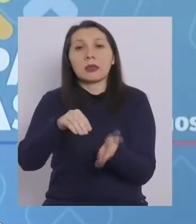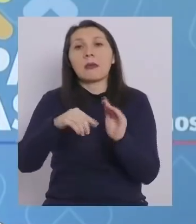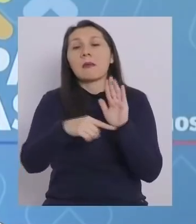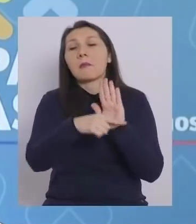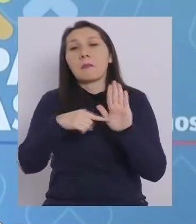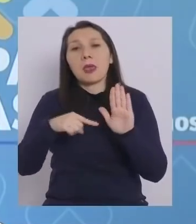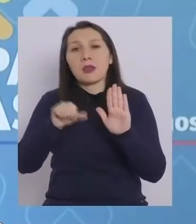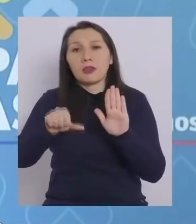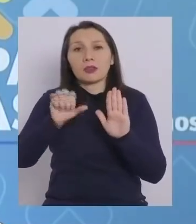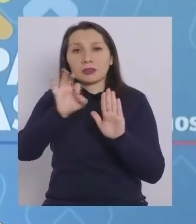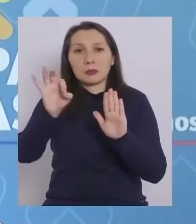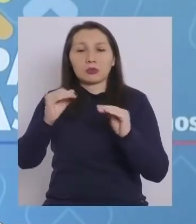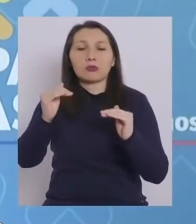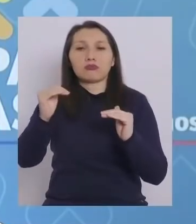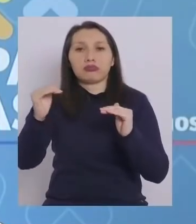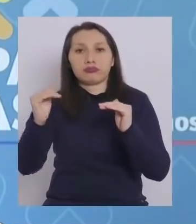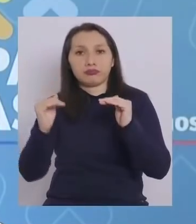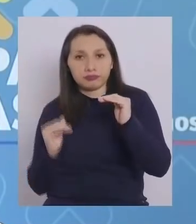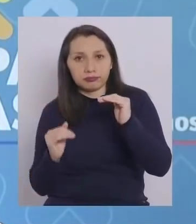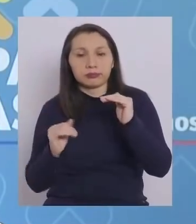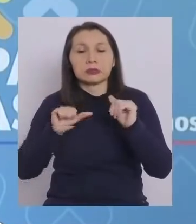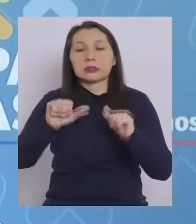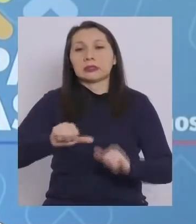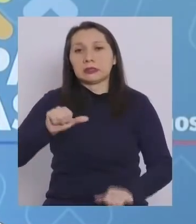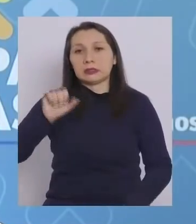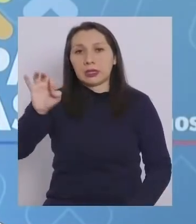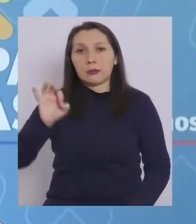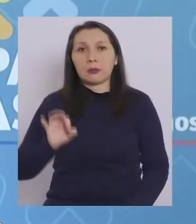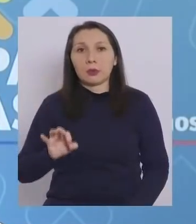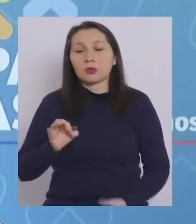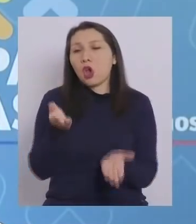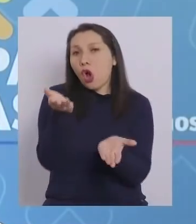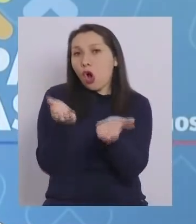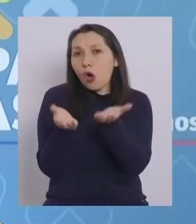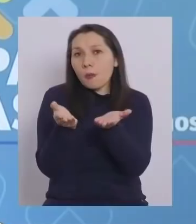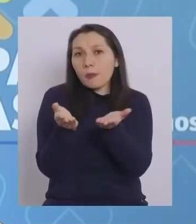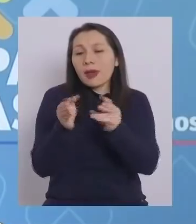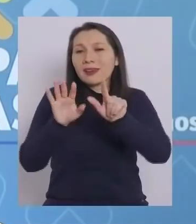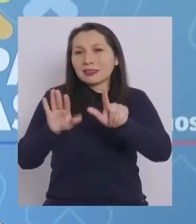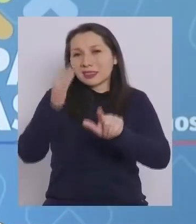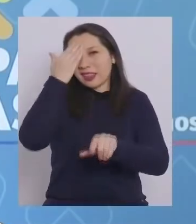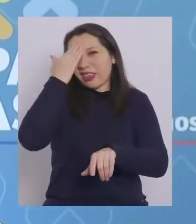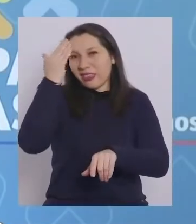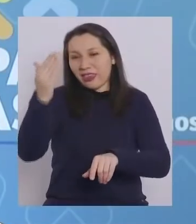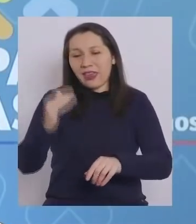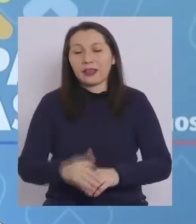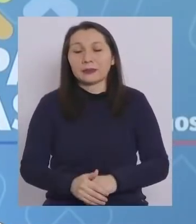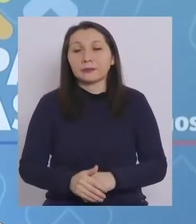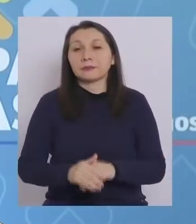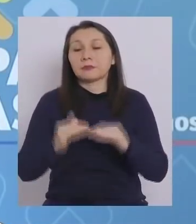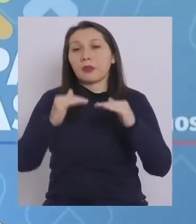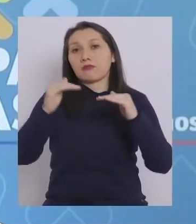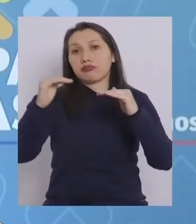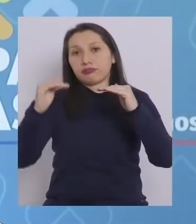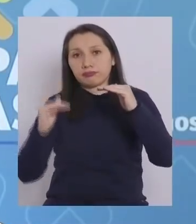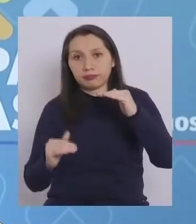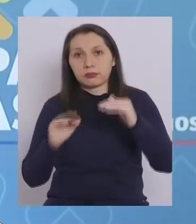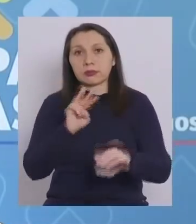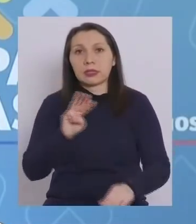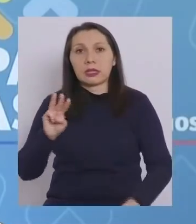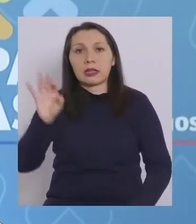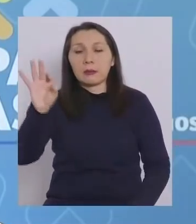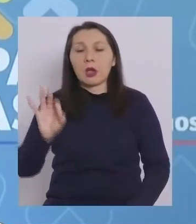16%, una caída del 16% para la comparación a los últimos siete días, y una caída del 33